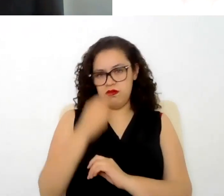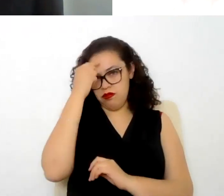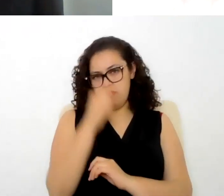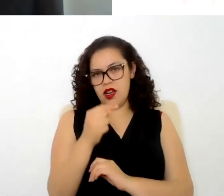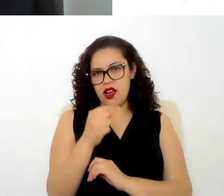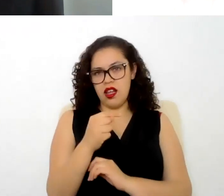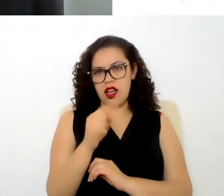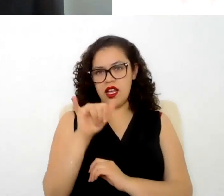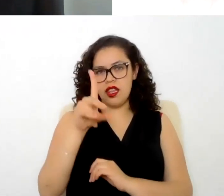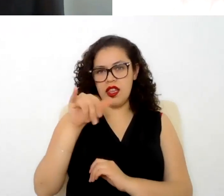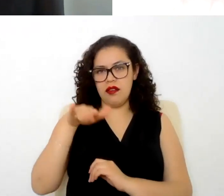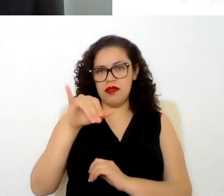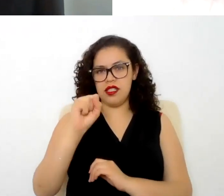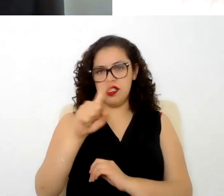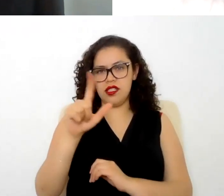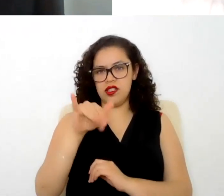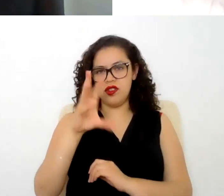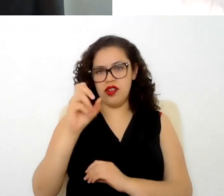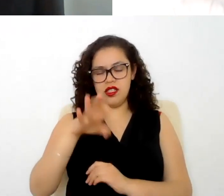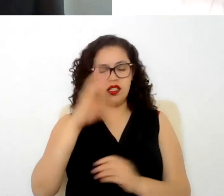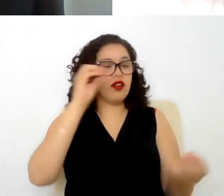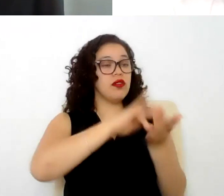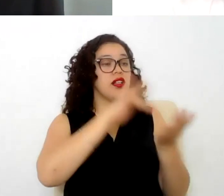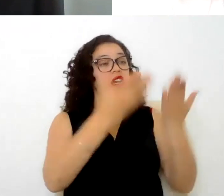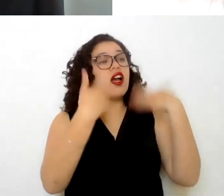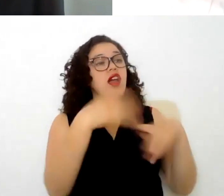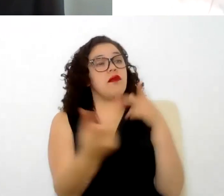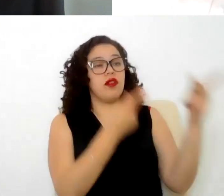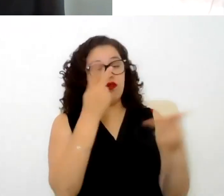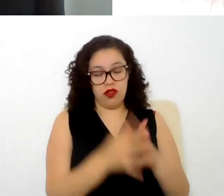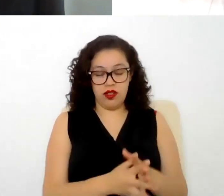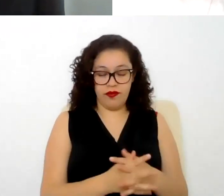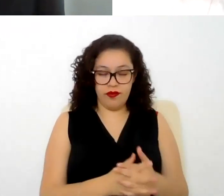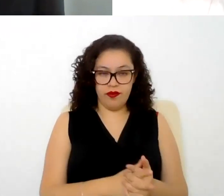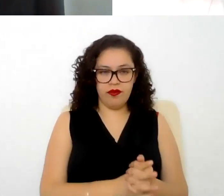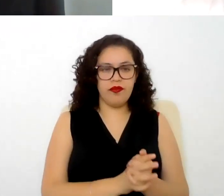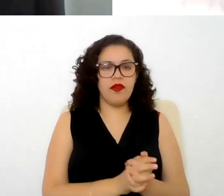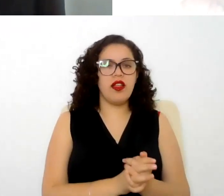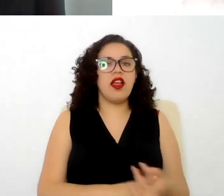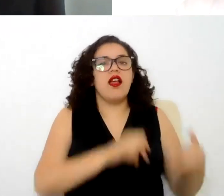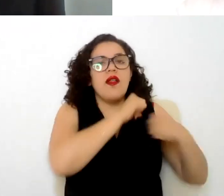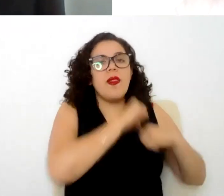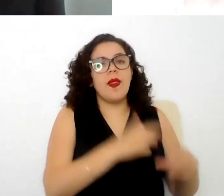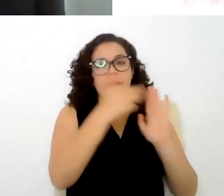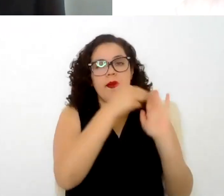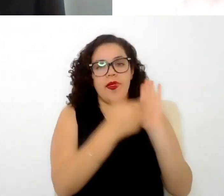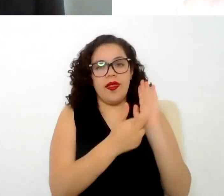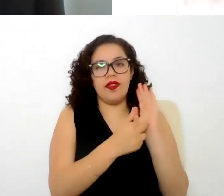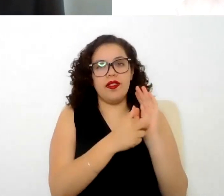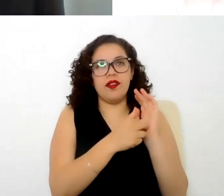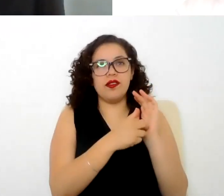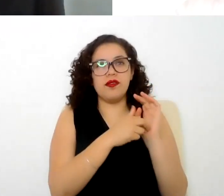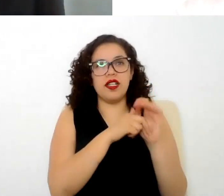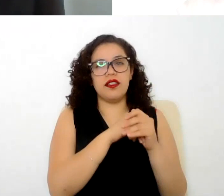no te escucho